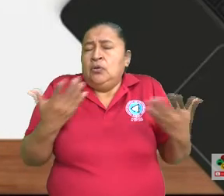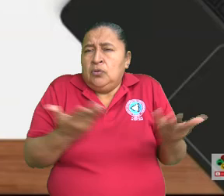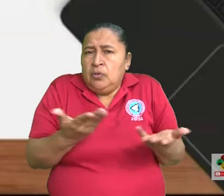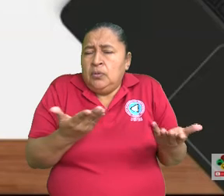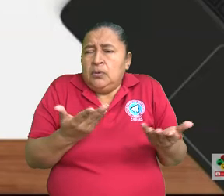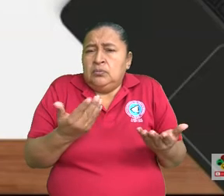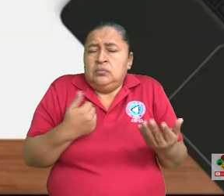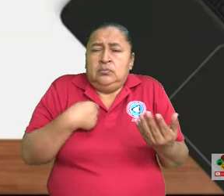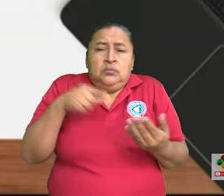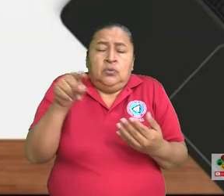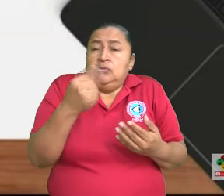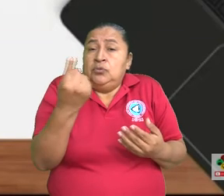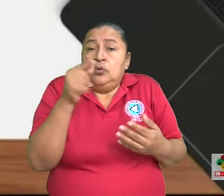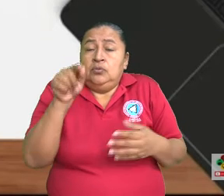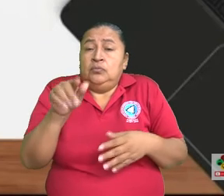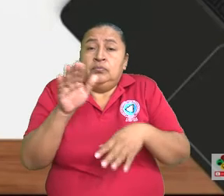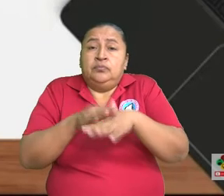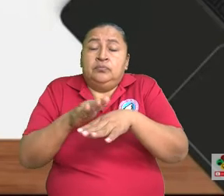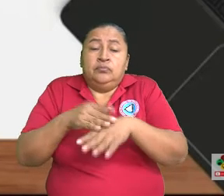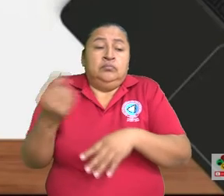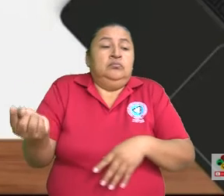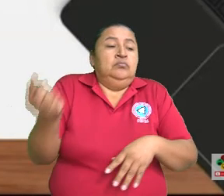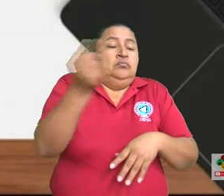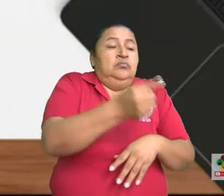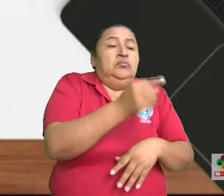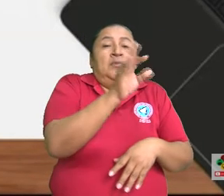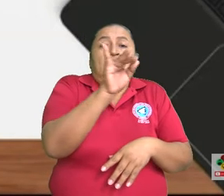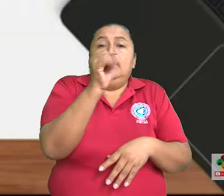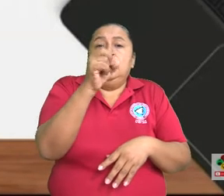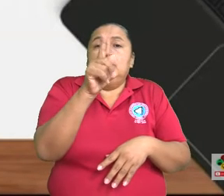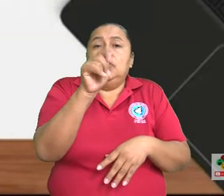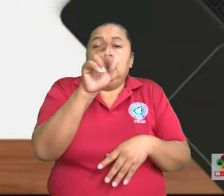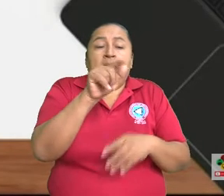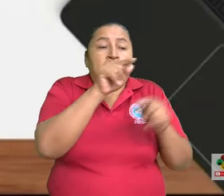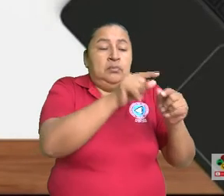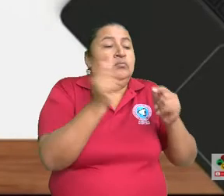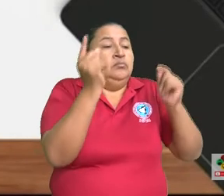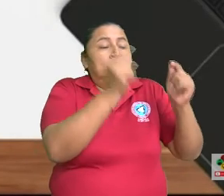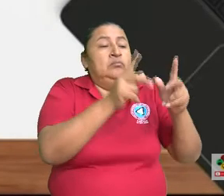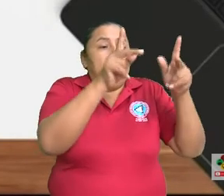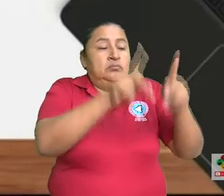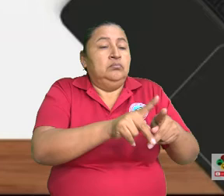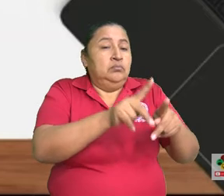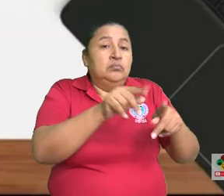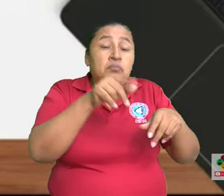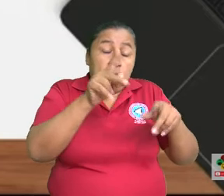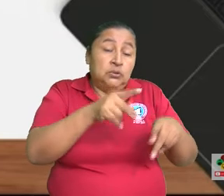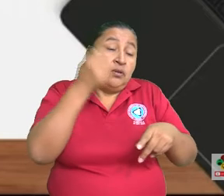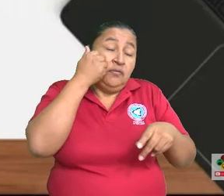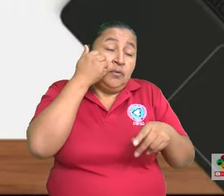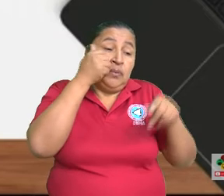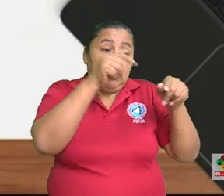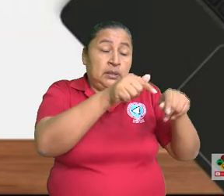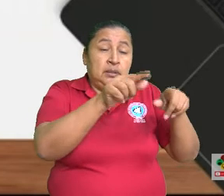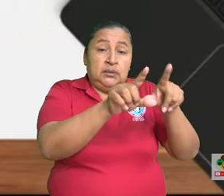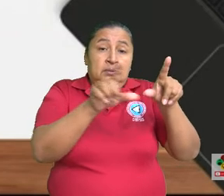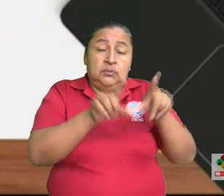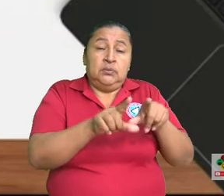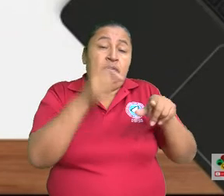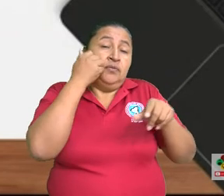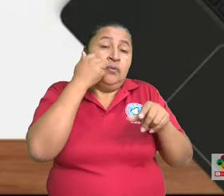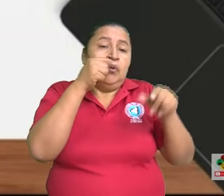simplemente ustedes mandan a la fisioterapia, pero ese paciente que está en ese tratamiento,